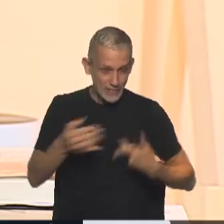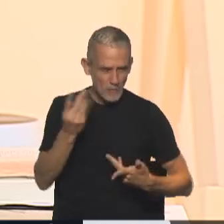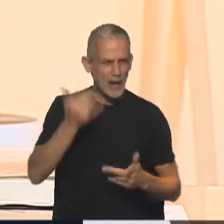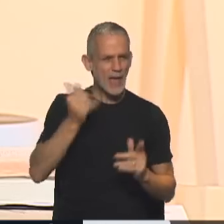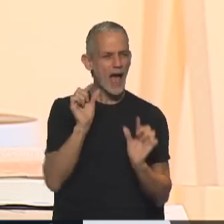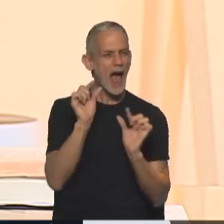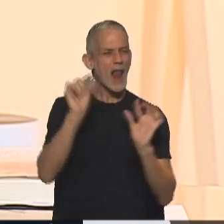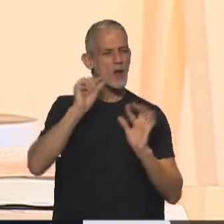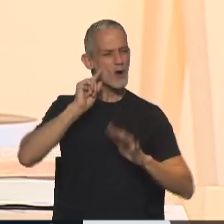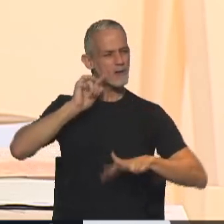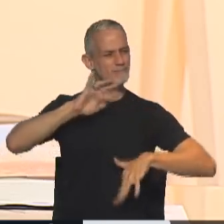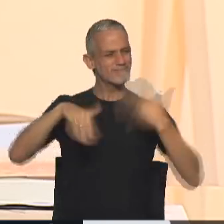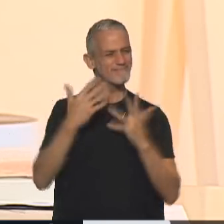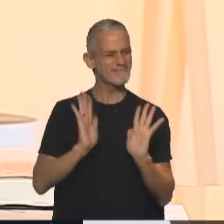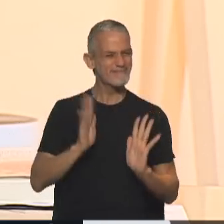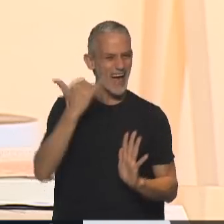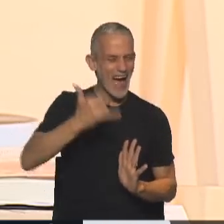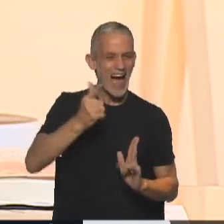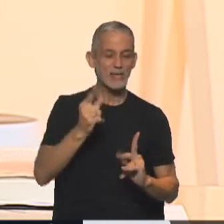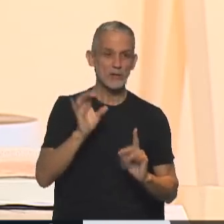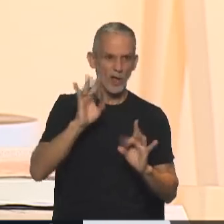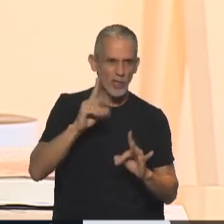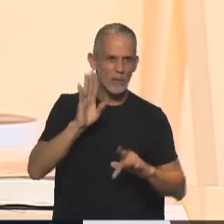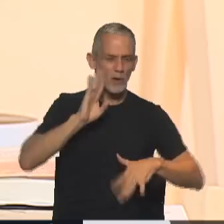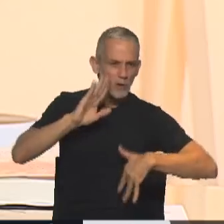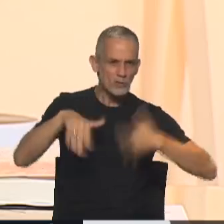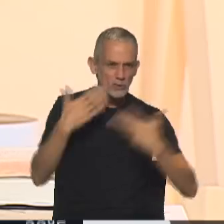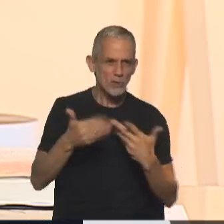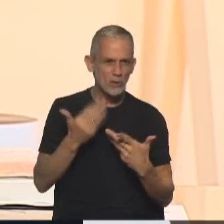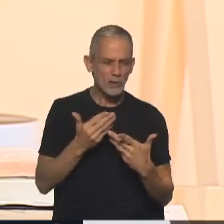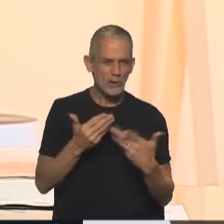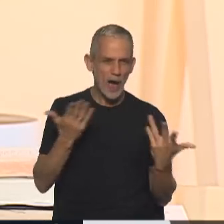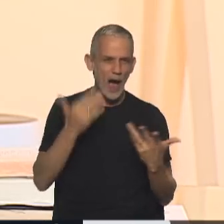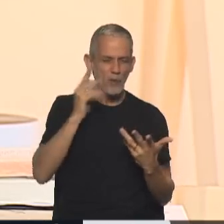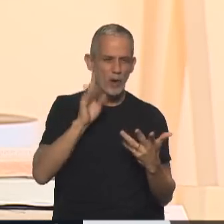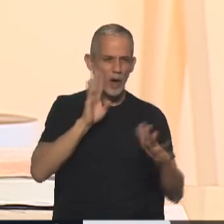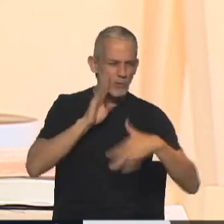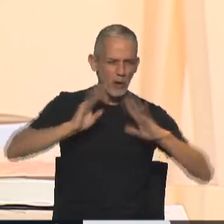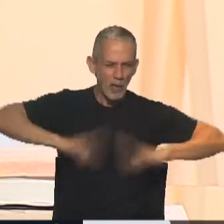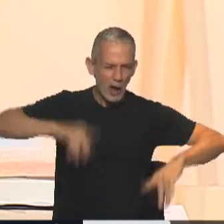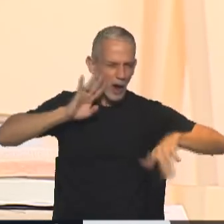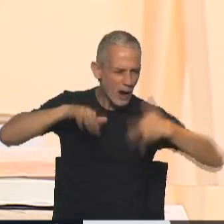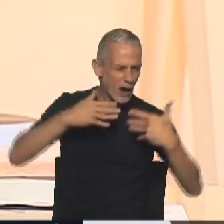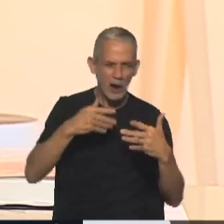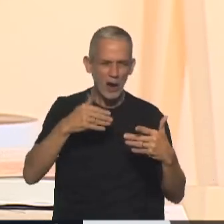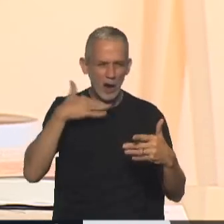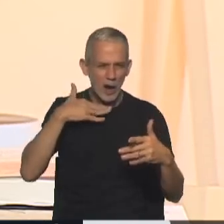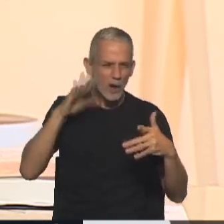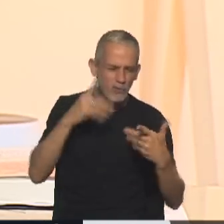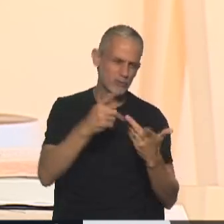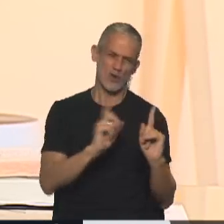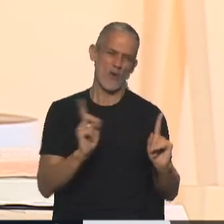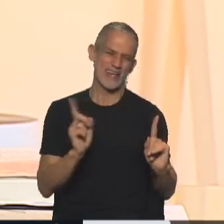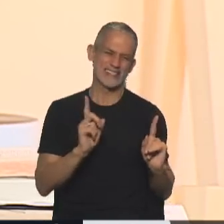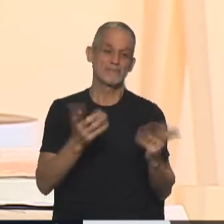componente erótico y no necesariamente tiene que haber un traspaso directo a una conclusión sexual genital. Puede ser